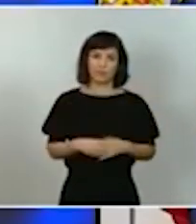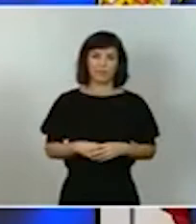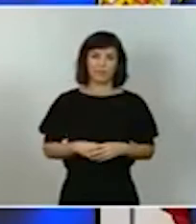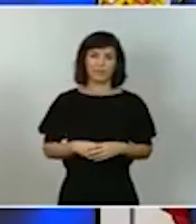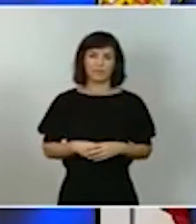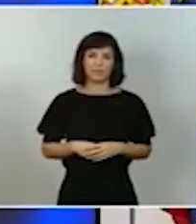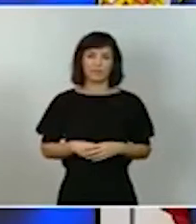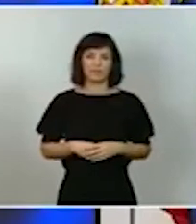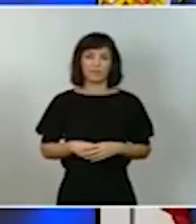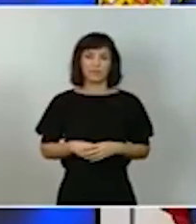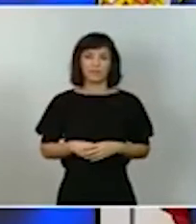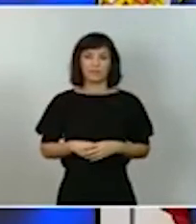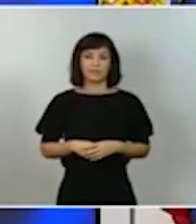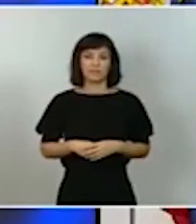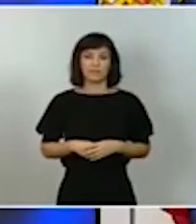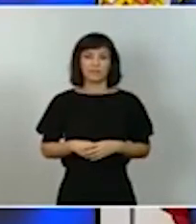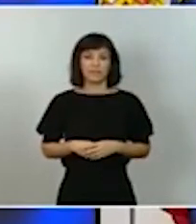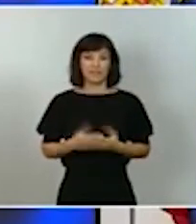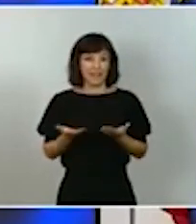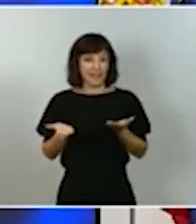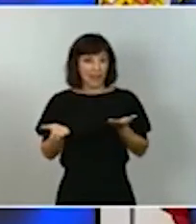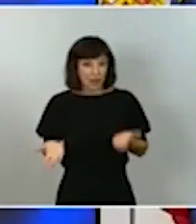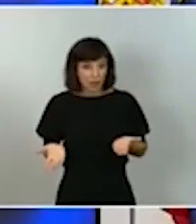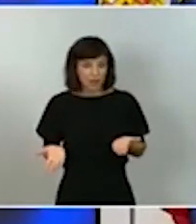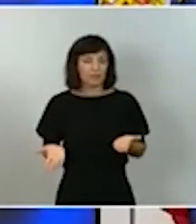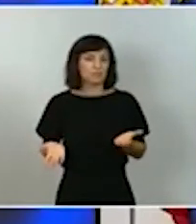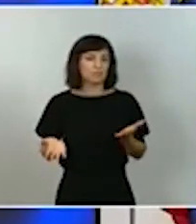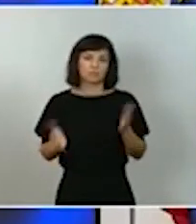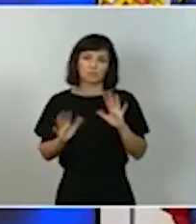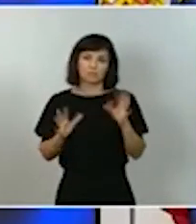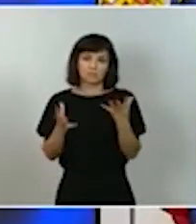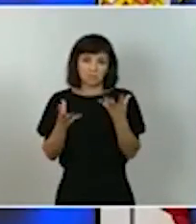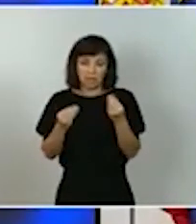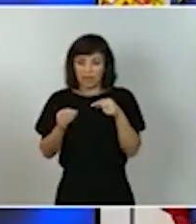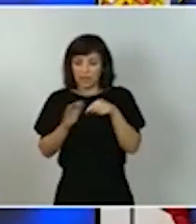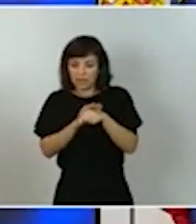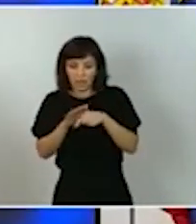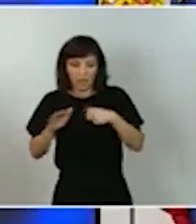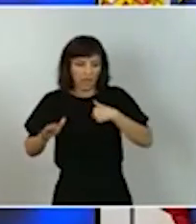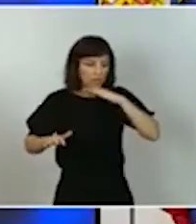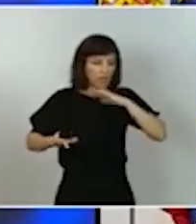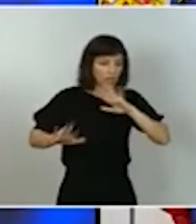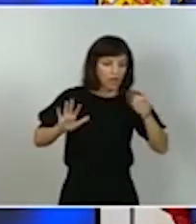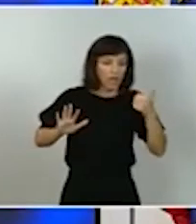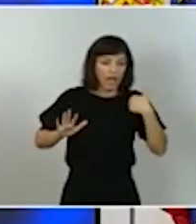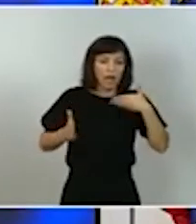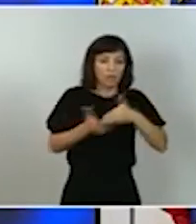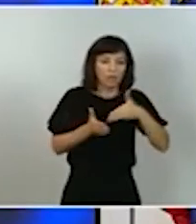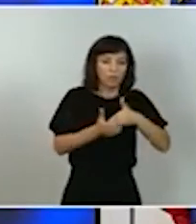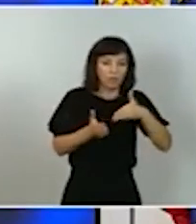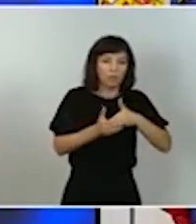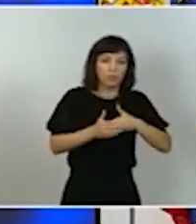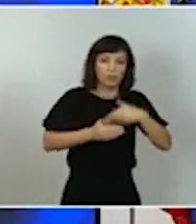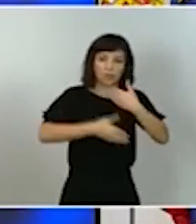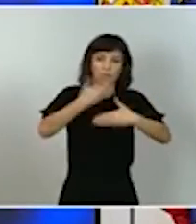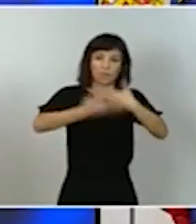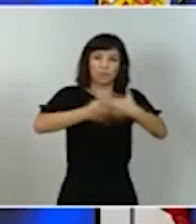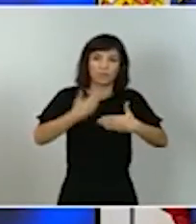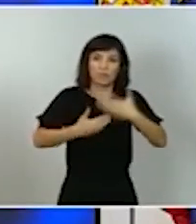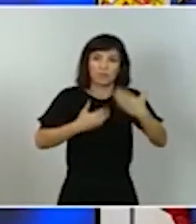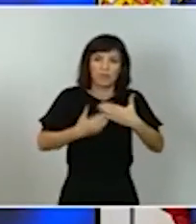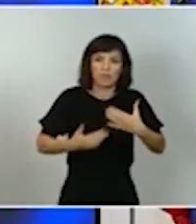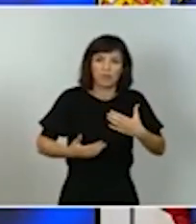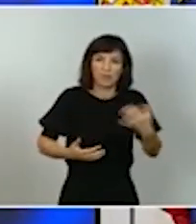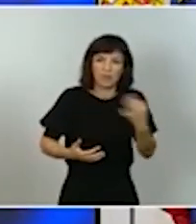permitirnos menos que nunca que la burocracia obstaculice la recuperación y la modernización que demanda y necesita nuestro país